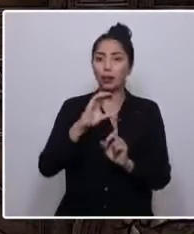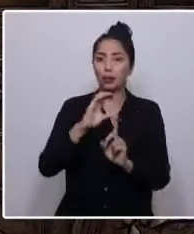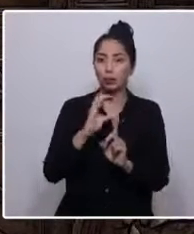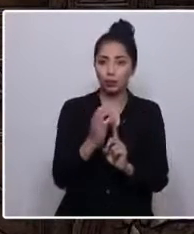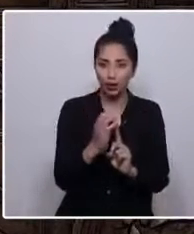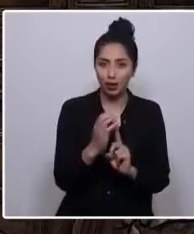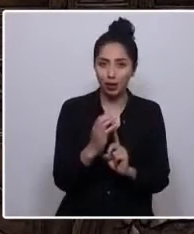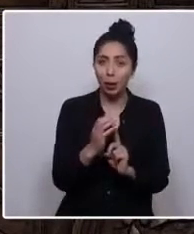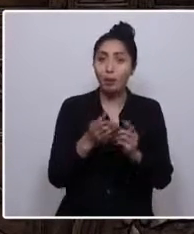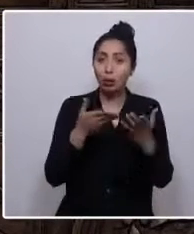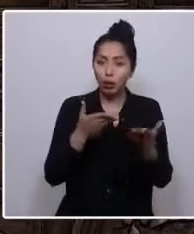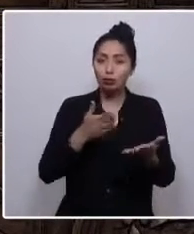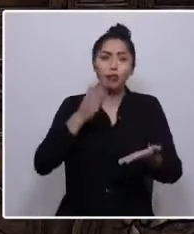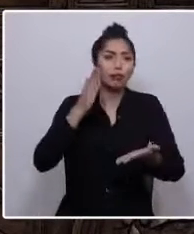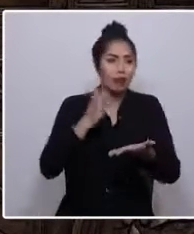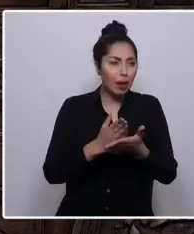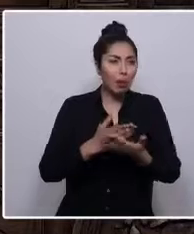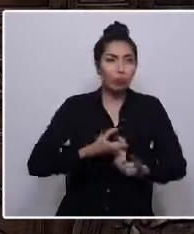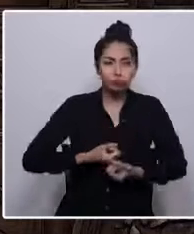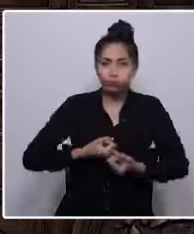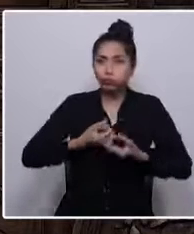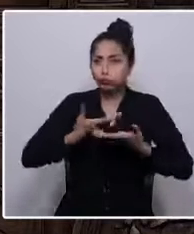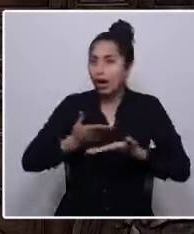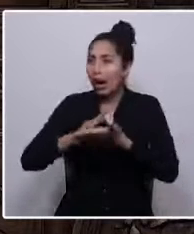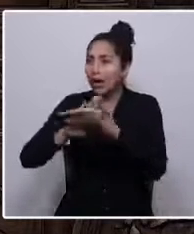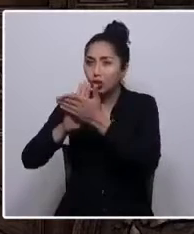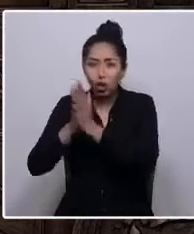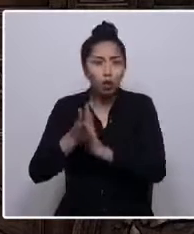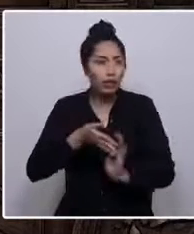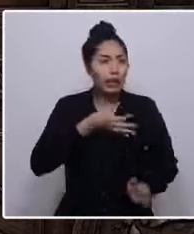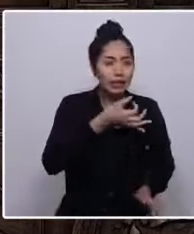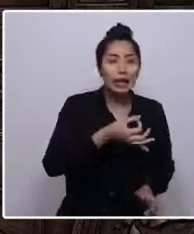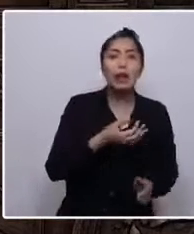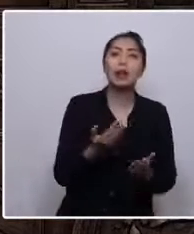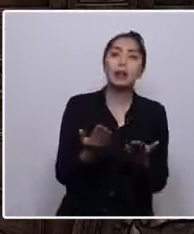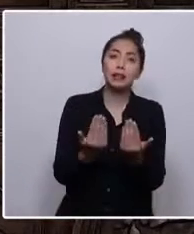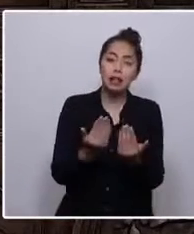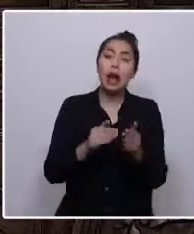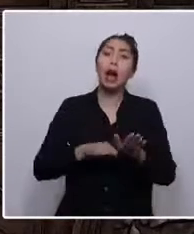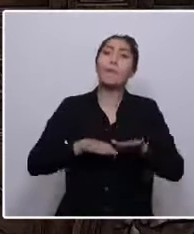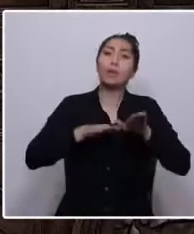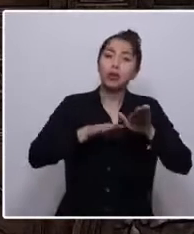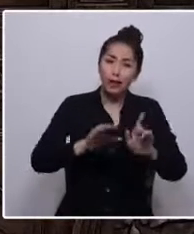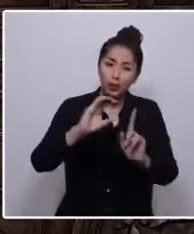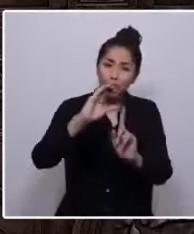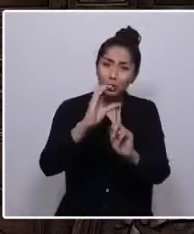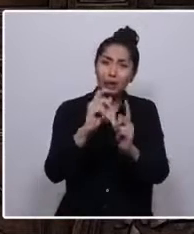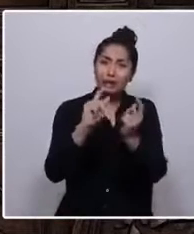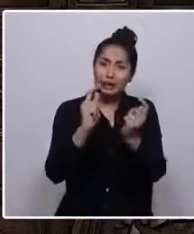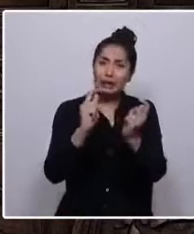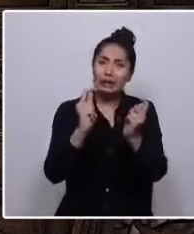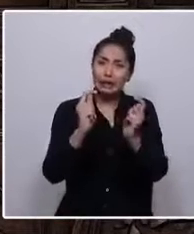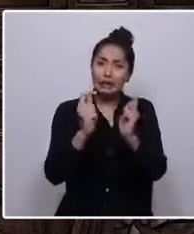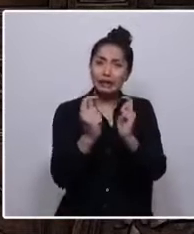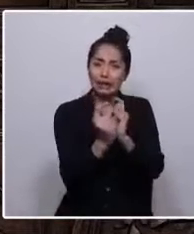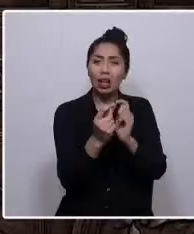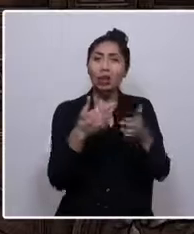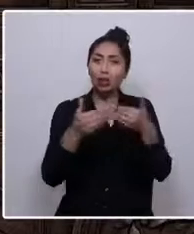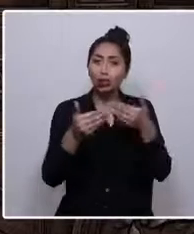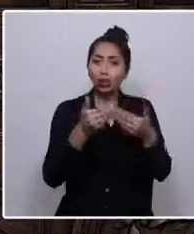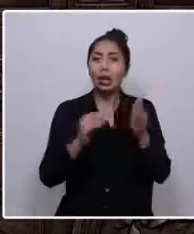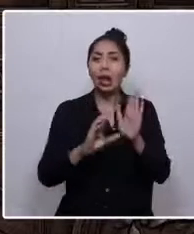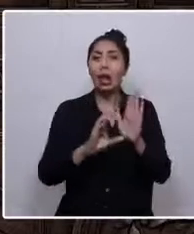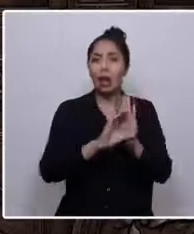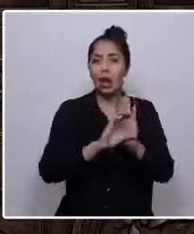debemos transmitir a todas, a todos, la necesidad de apoyar la transformación cultural en las prácticas constitucionales en